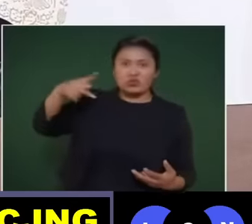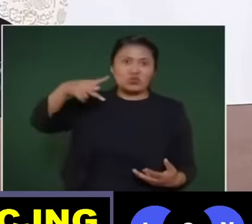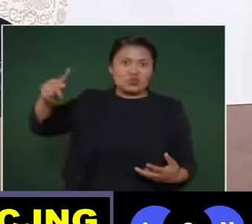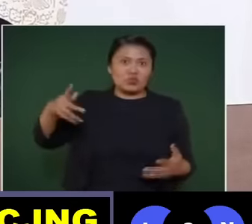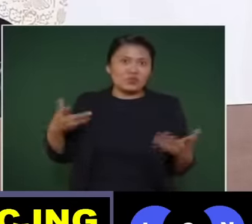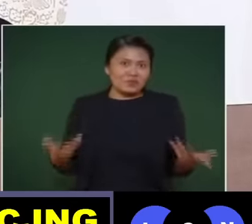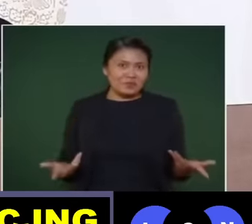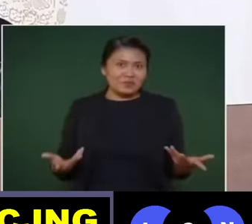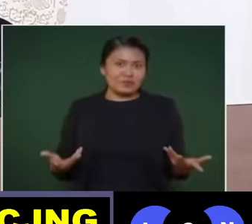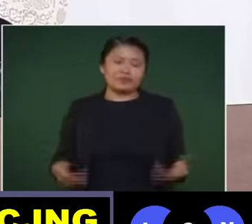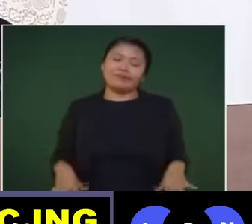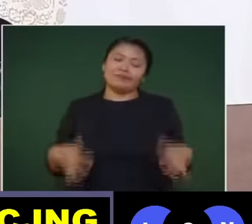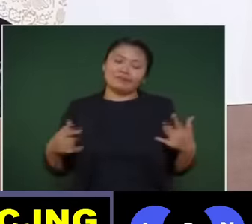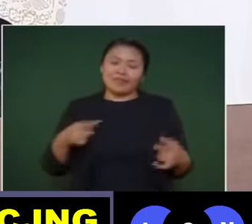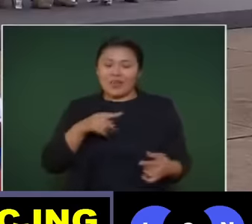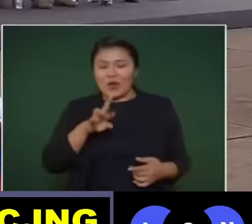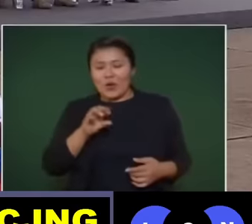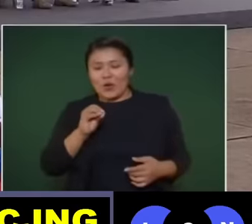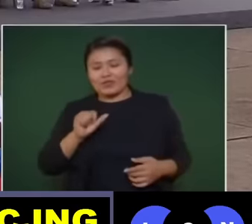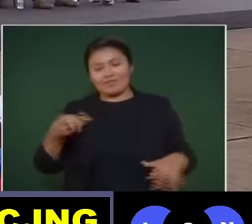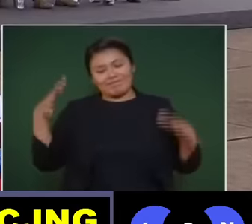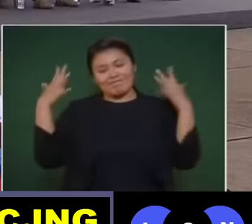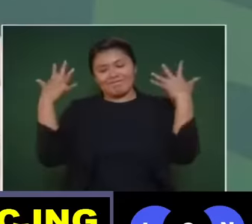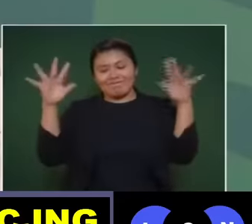Un aplauso para Rosa Isela.